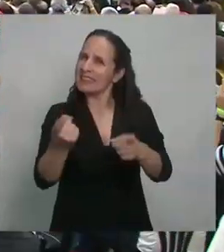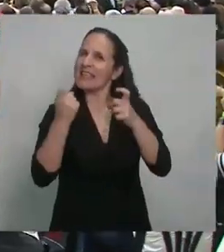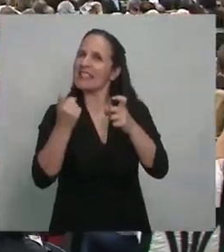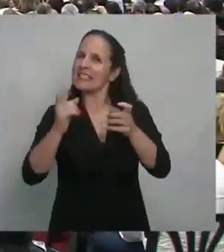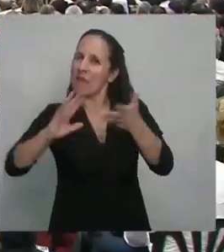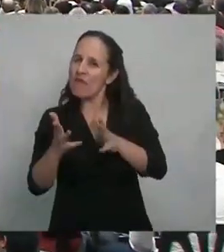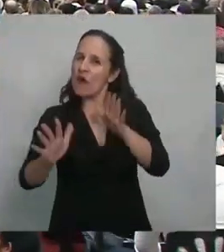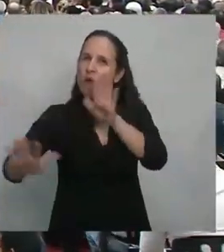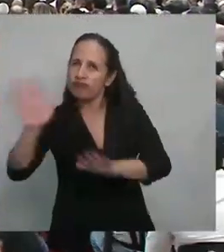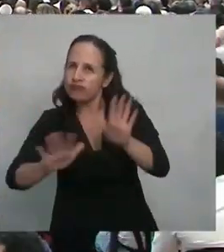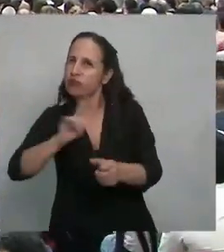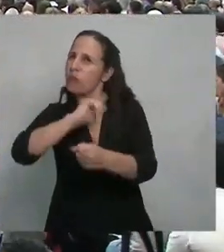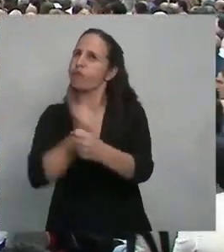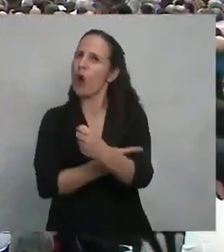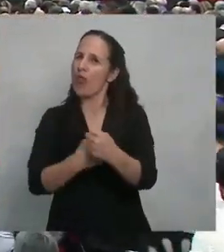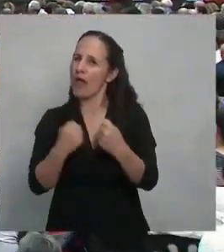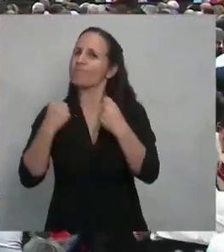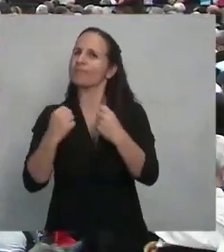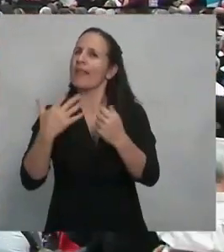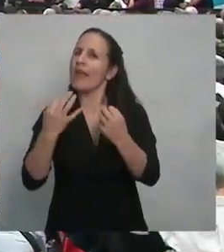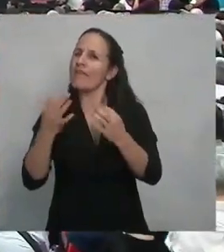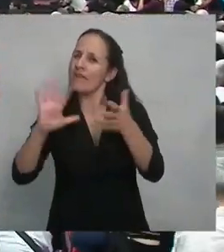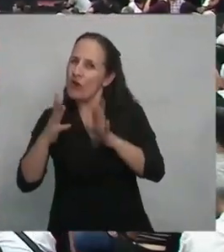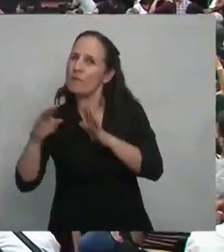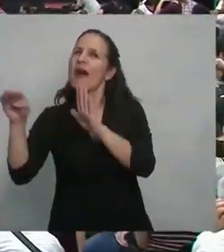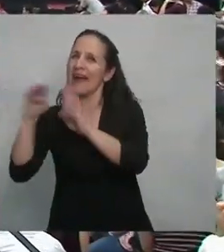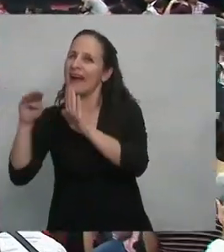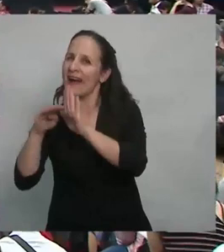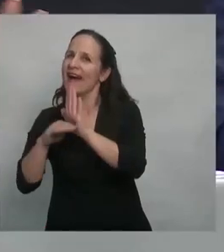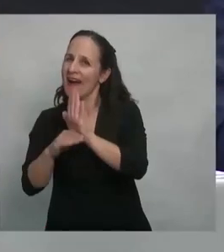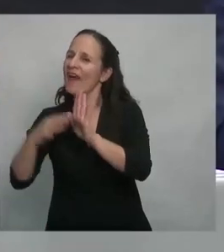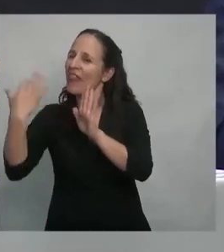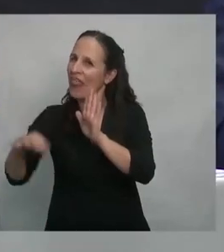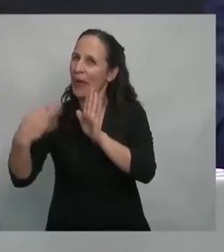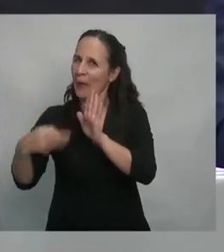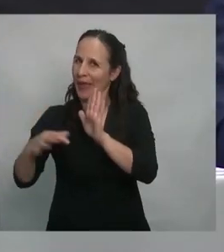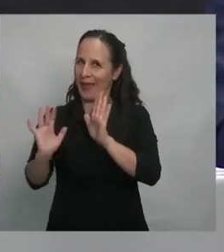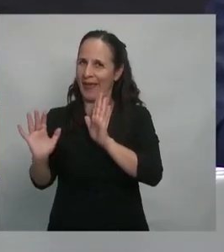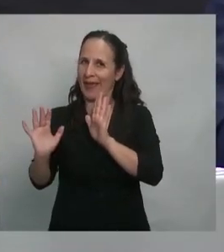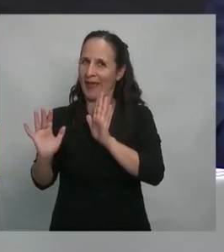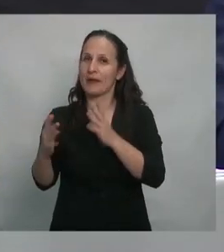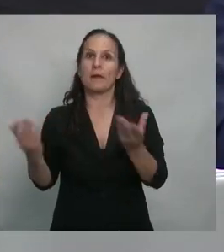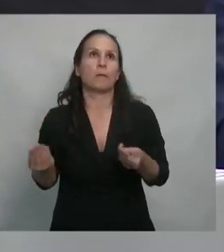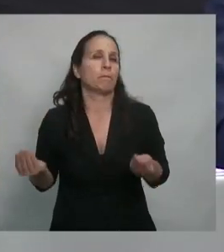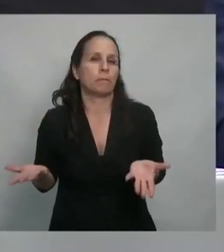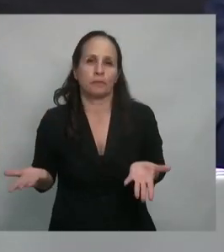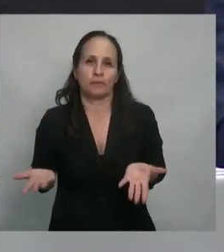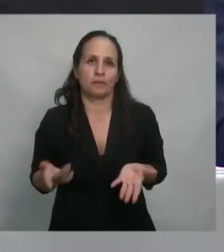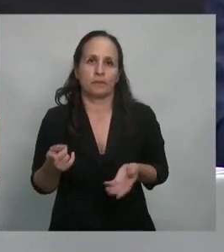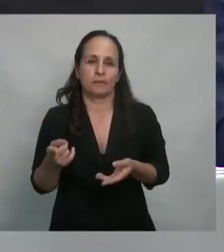de poder esté regulada e institucionalizada. bajo pena de